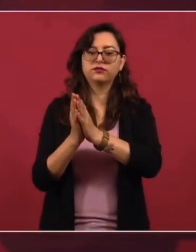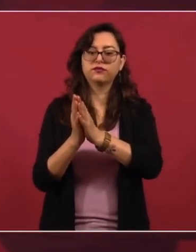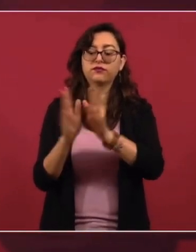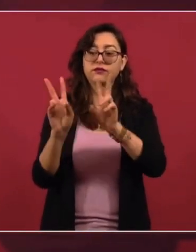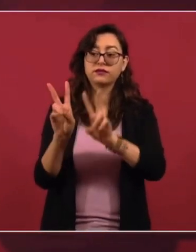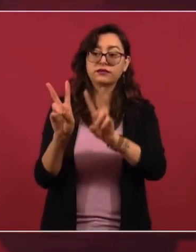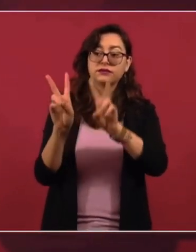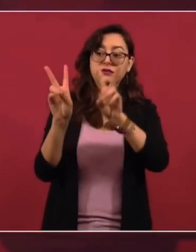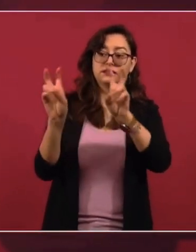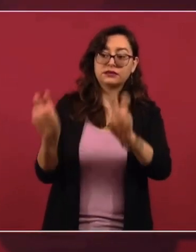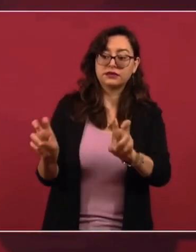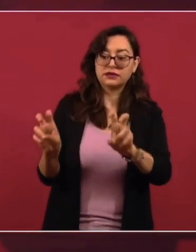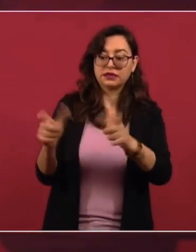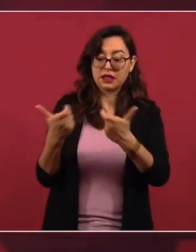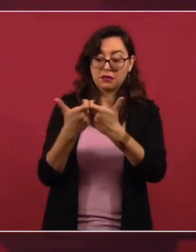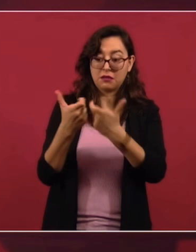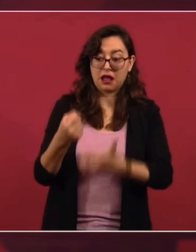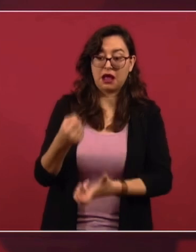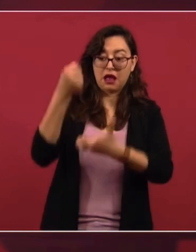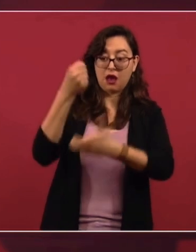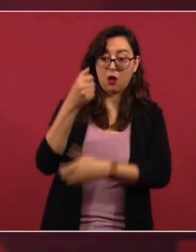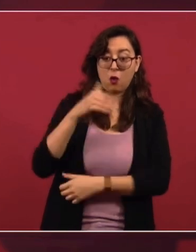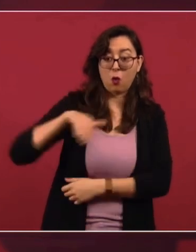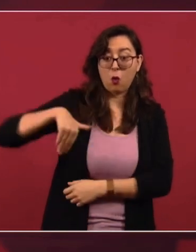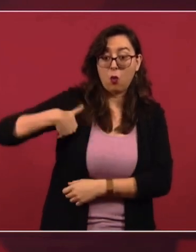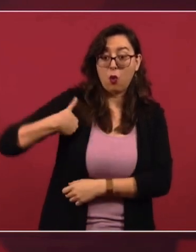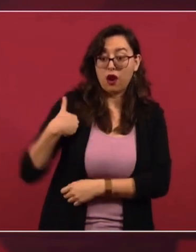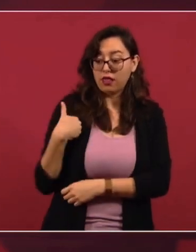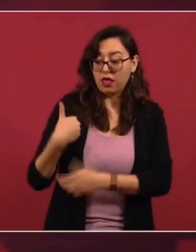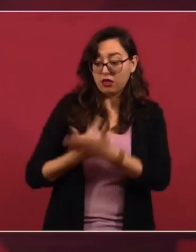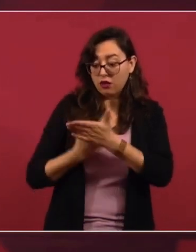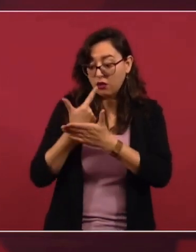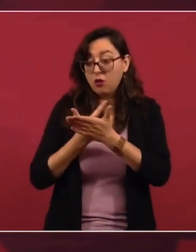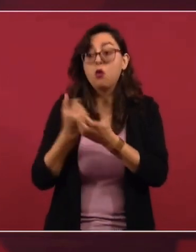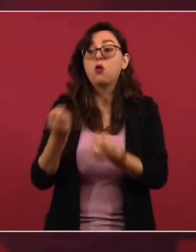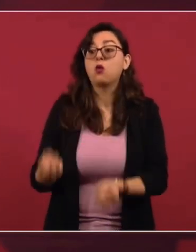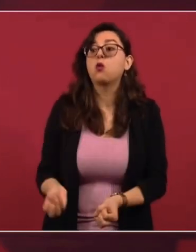Electoral que dé a conocer